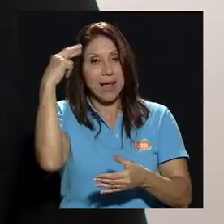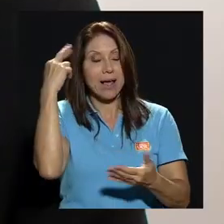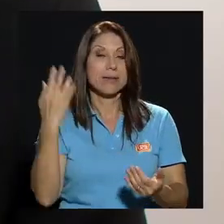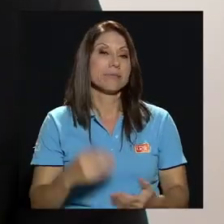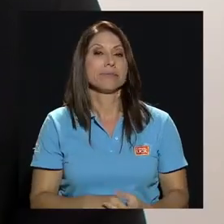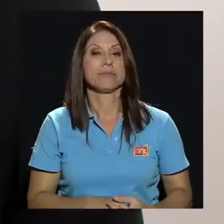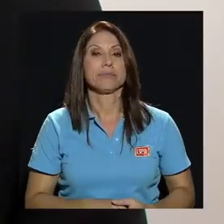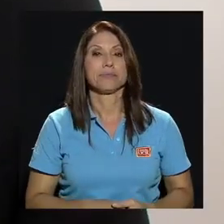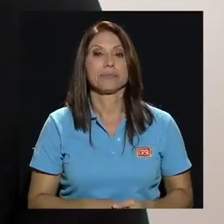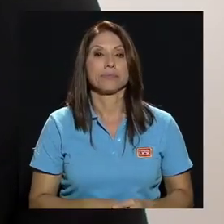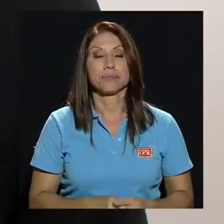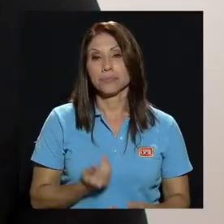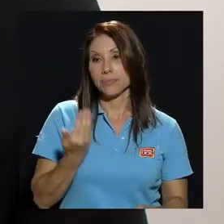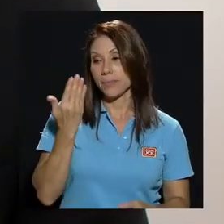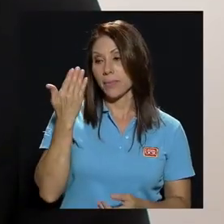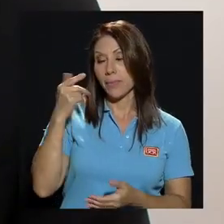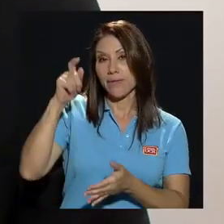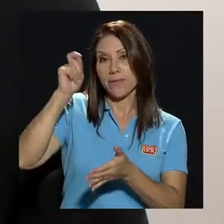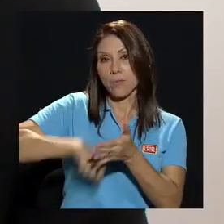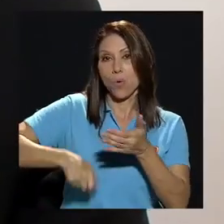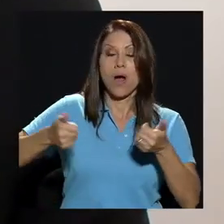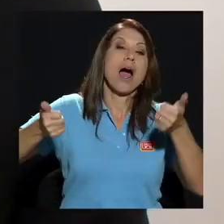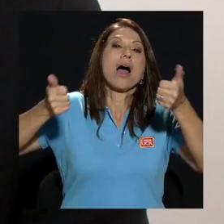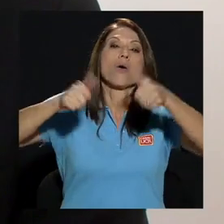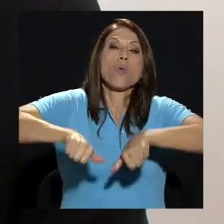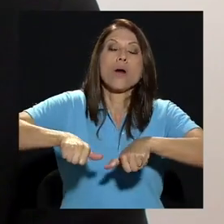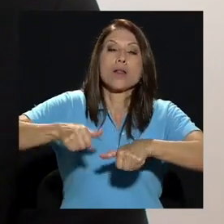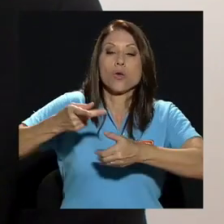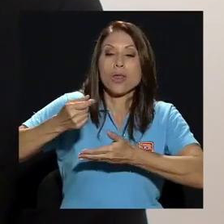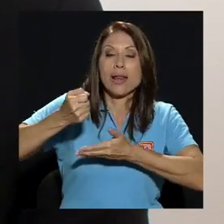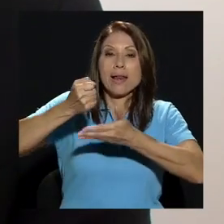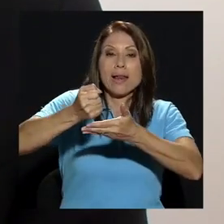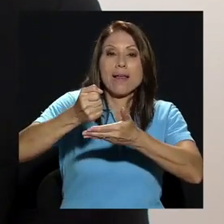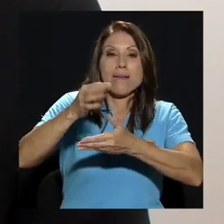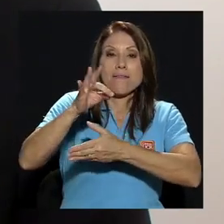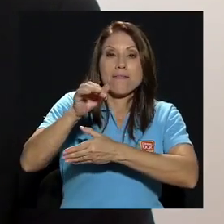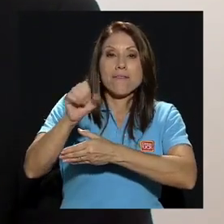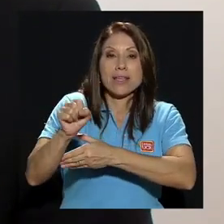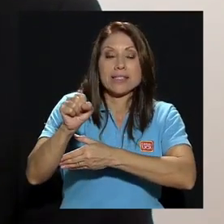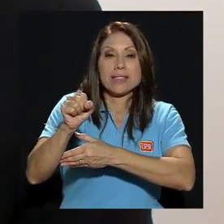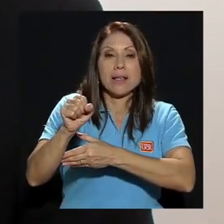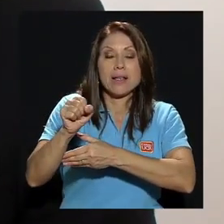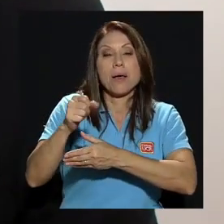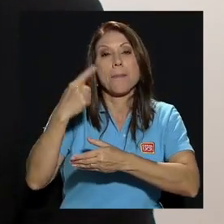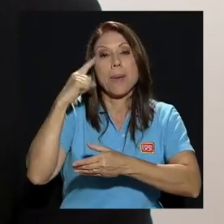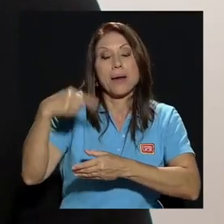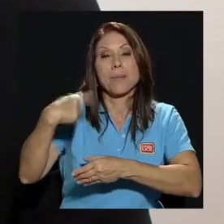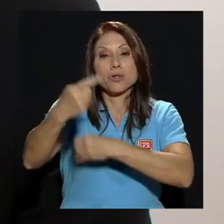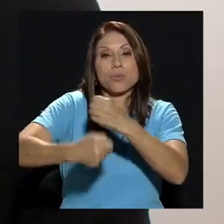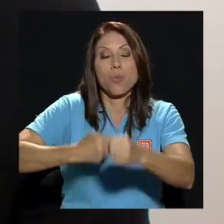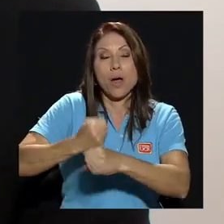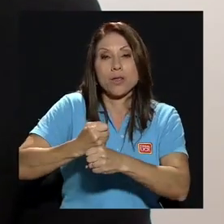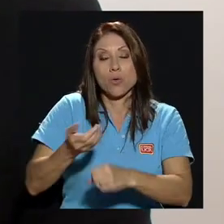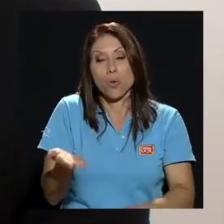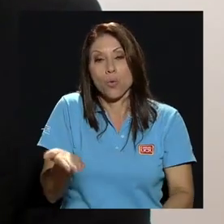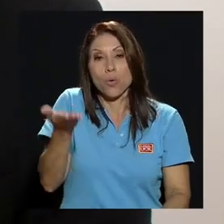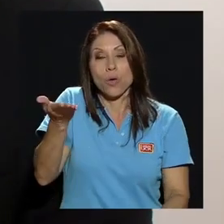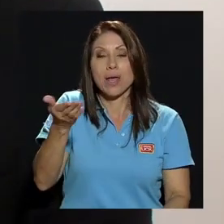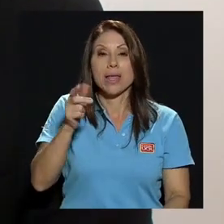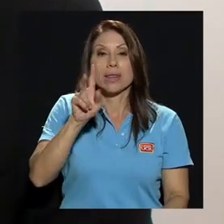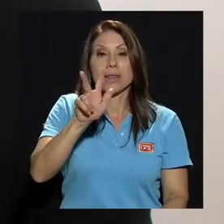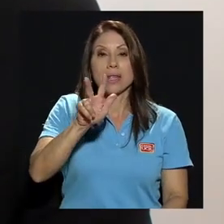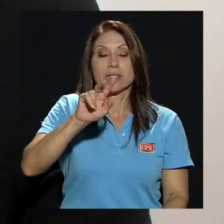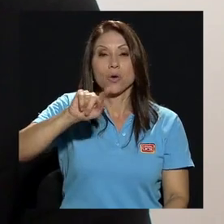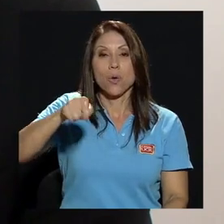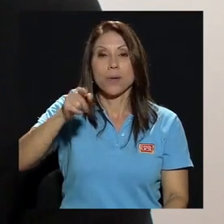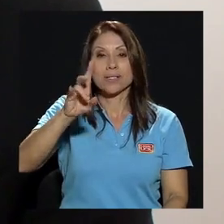recientemente se firmó el acuerdo del FES para el 2018 con un incremento de 3,7% en los presupuestos de las universidades públicas